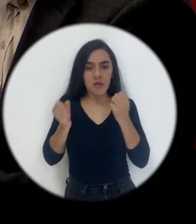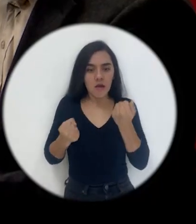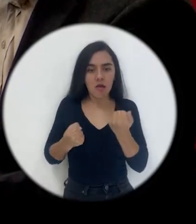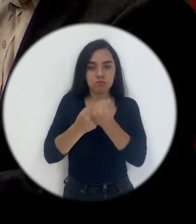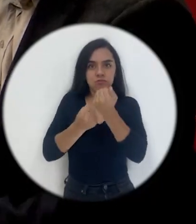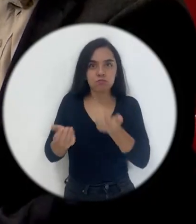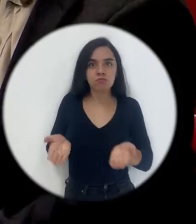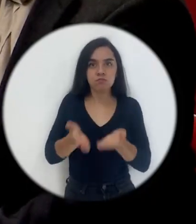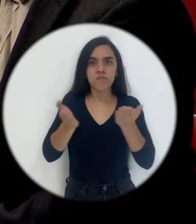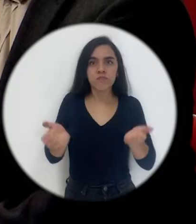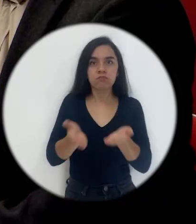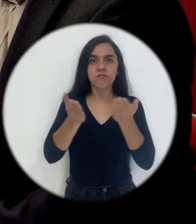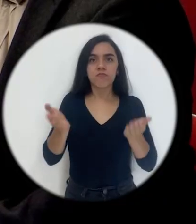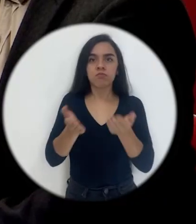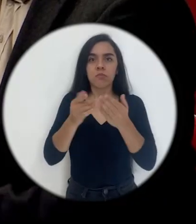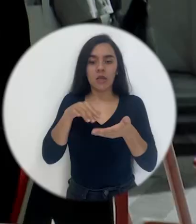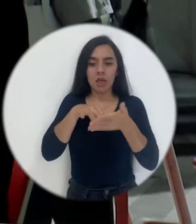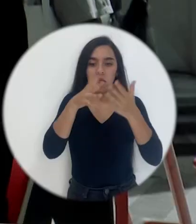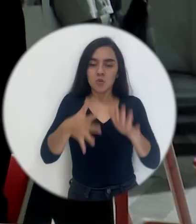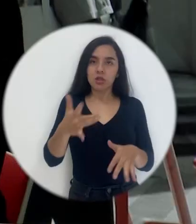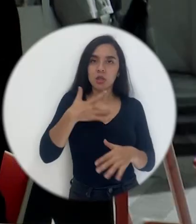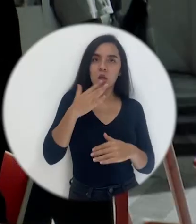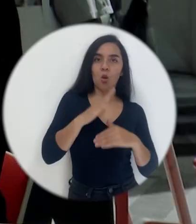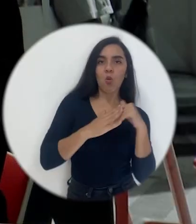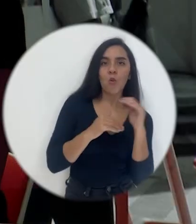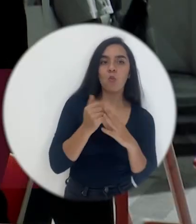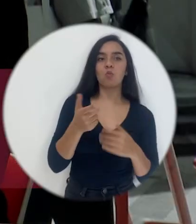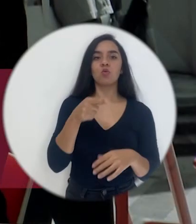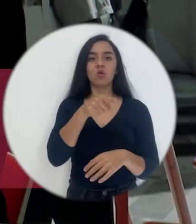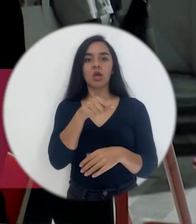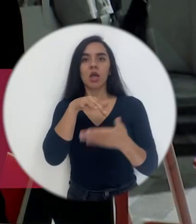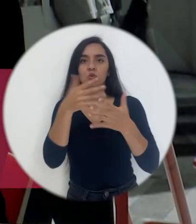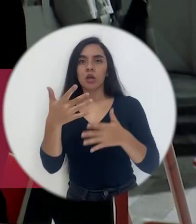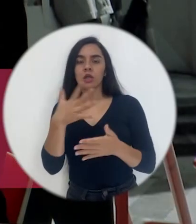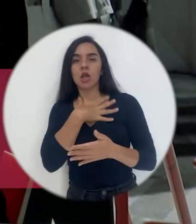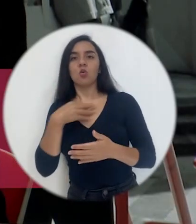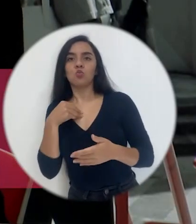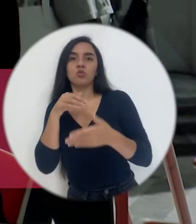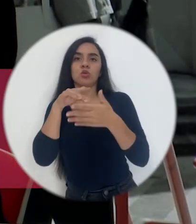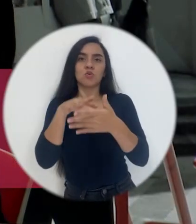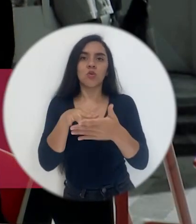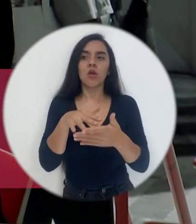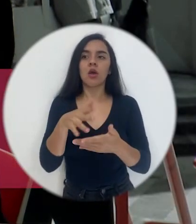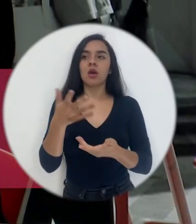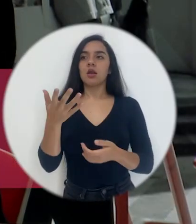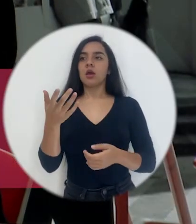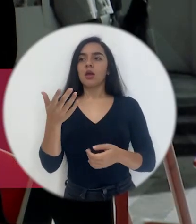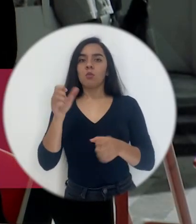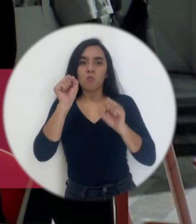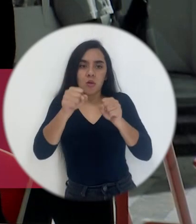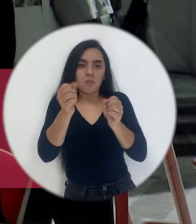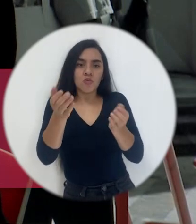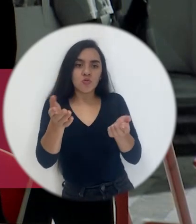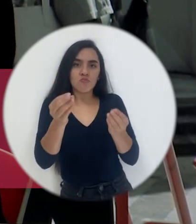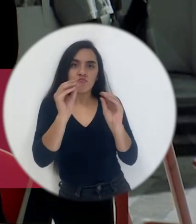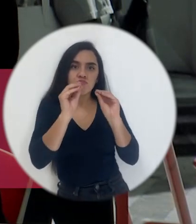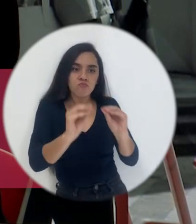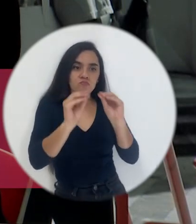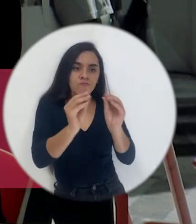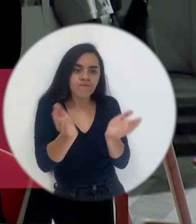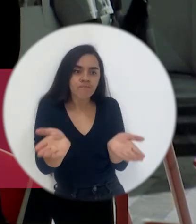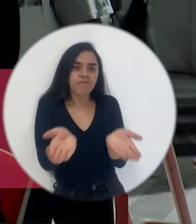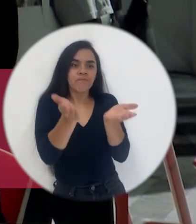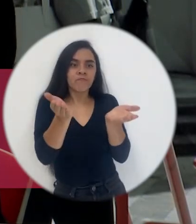importantísimo brindar ese apoyo que el estudiante se sienta cómodo que le guste el estudio que podamos fomentarle